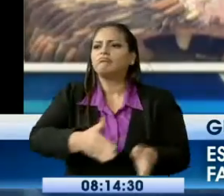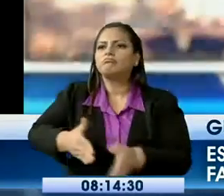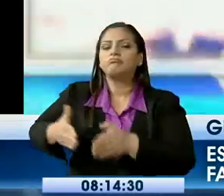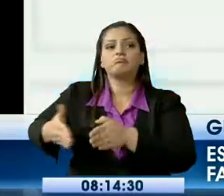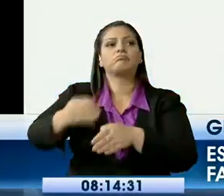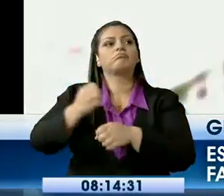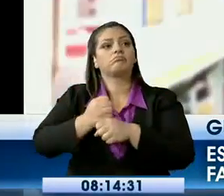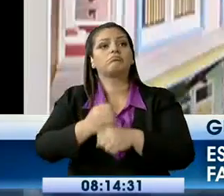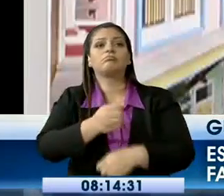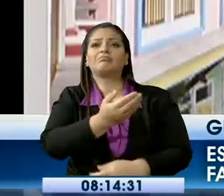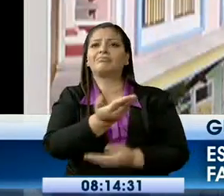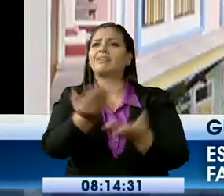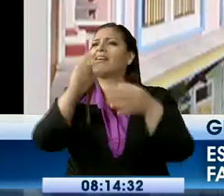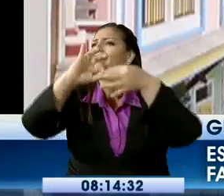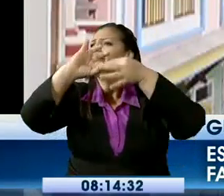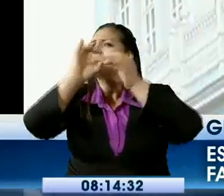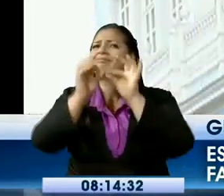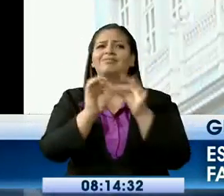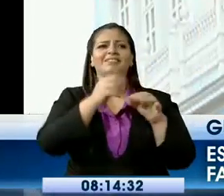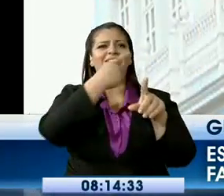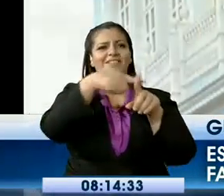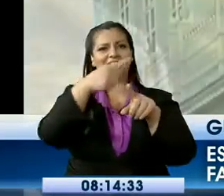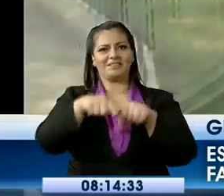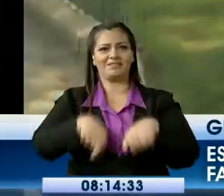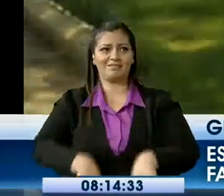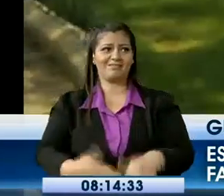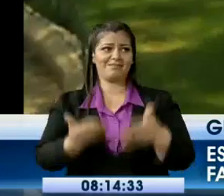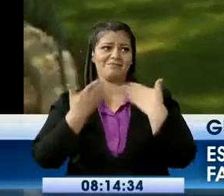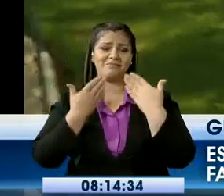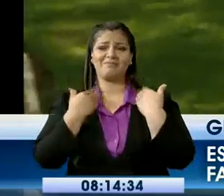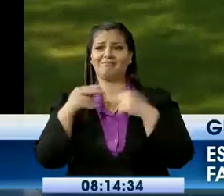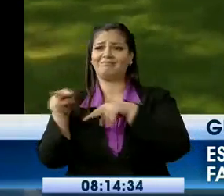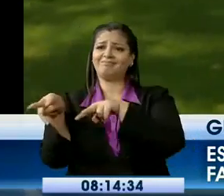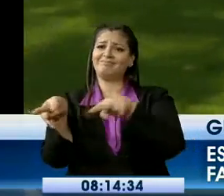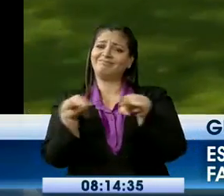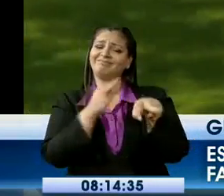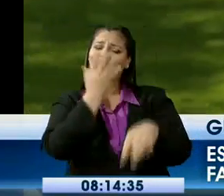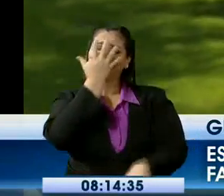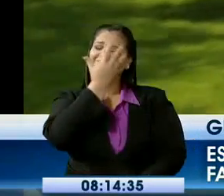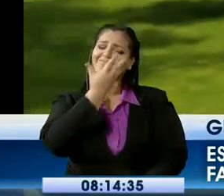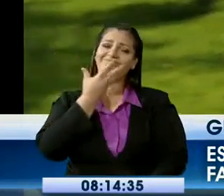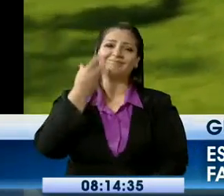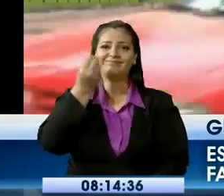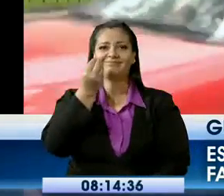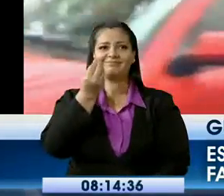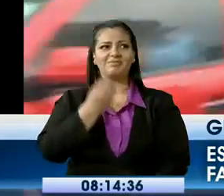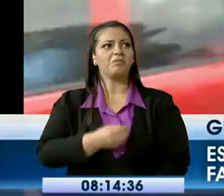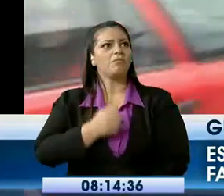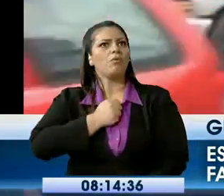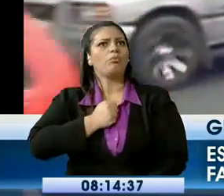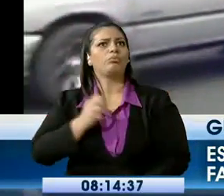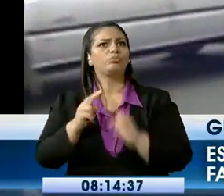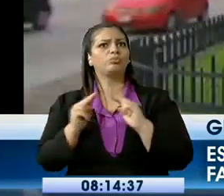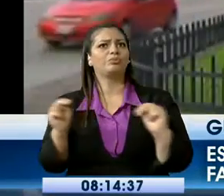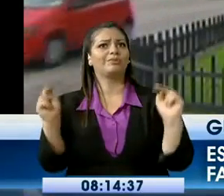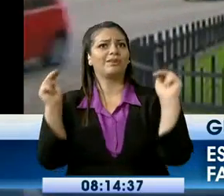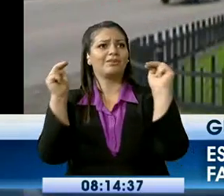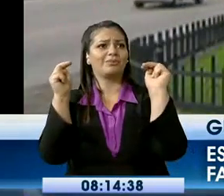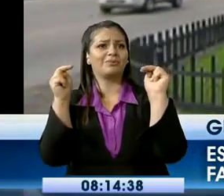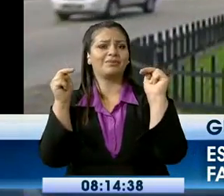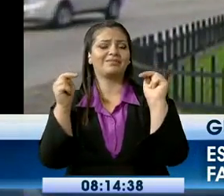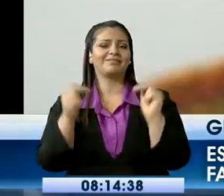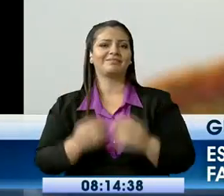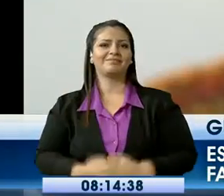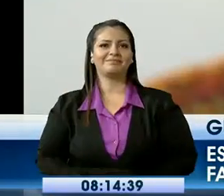y fauna. Y así es Guayaquil, una ciudad que muestra orgullosa sus riquezas naturales, sellos artísticos de grandes